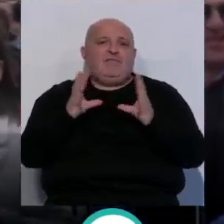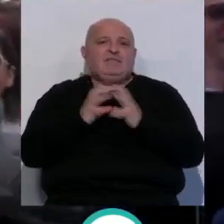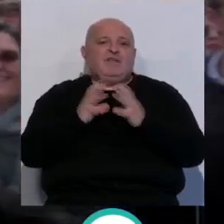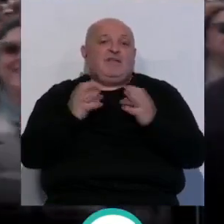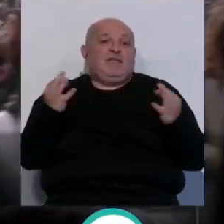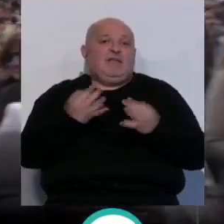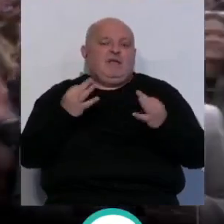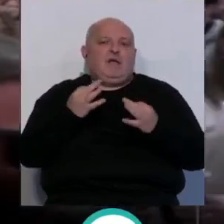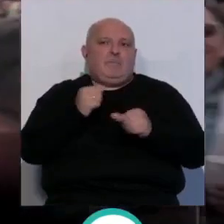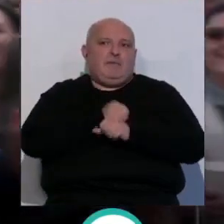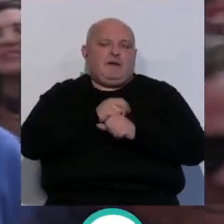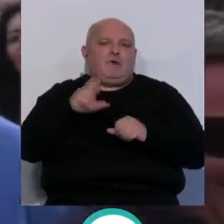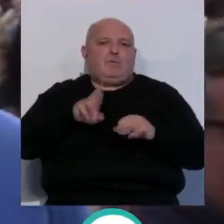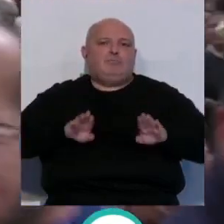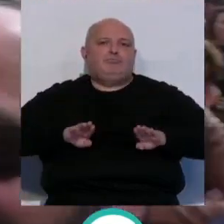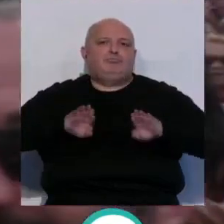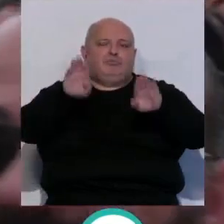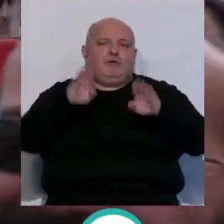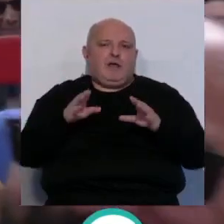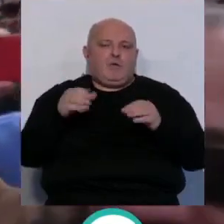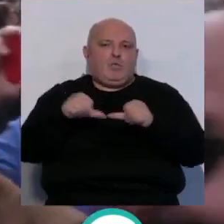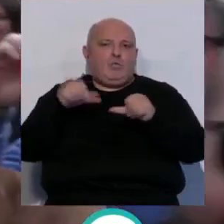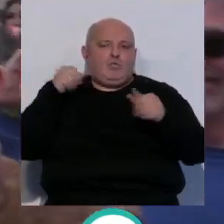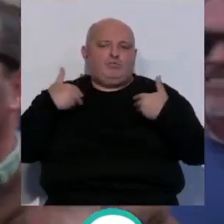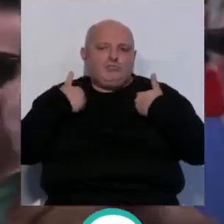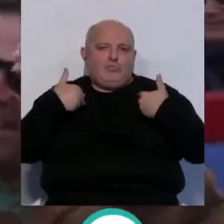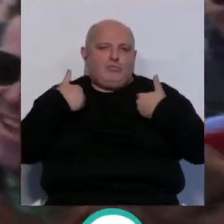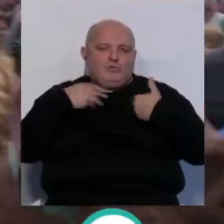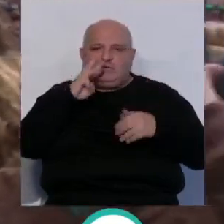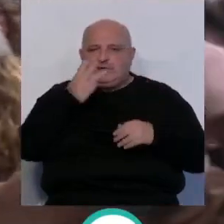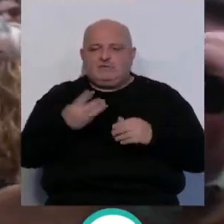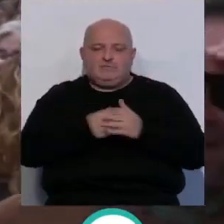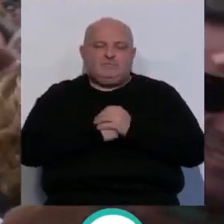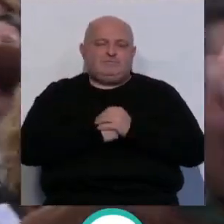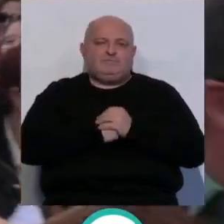de que sea la verdadera recuperación del sector que tanto ha sufrido en los últimos tres años.